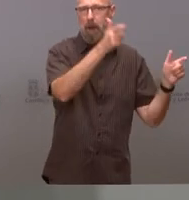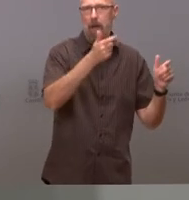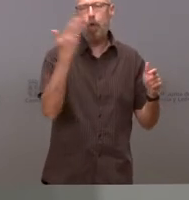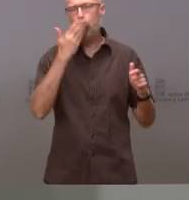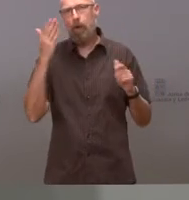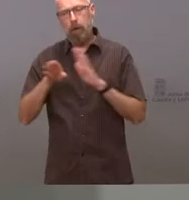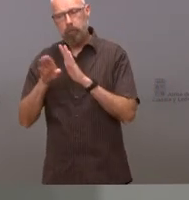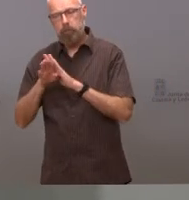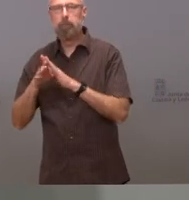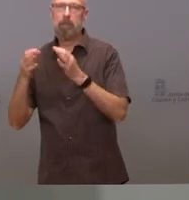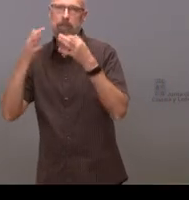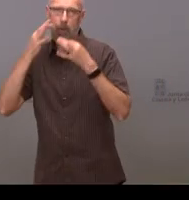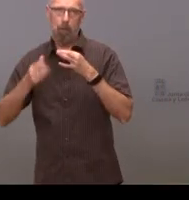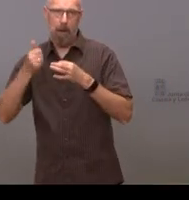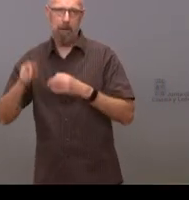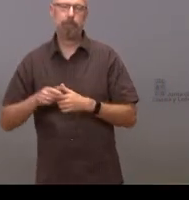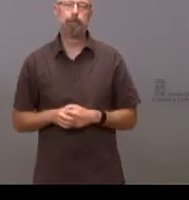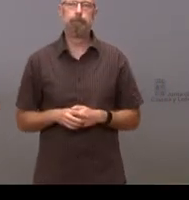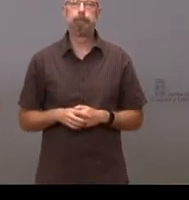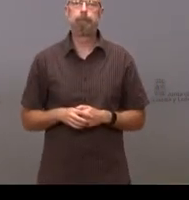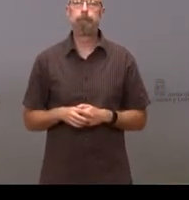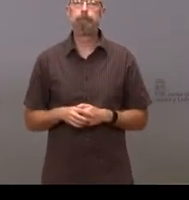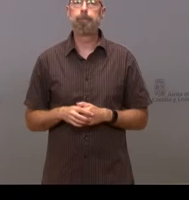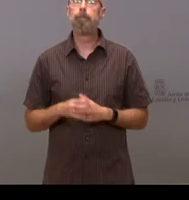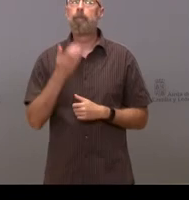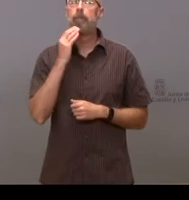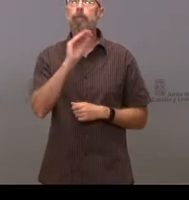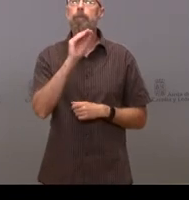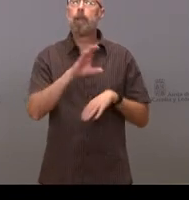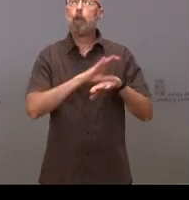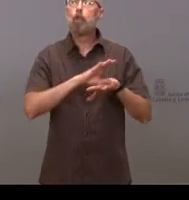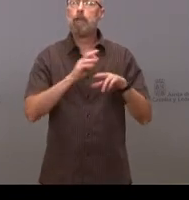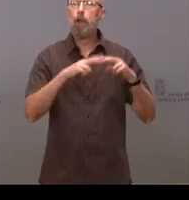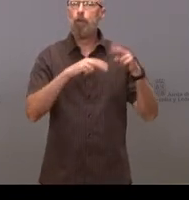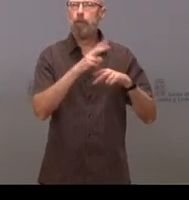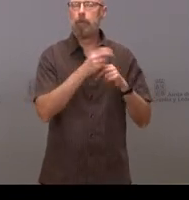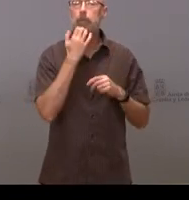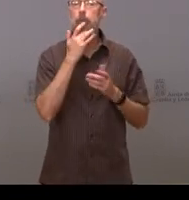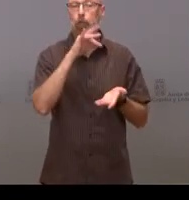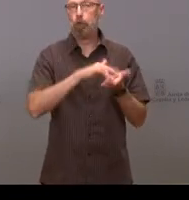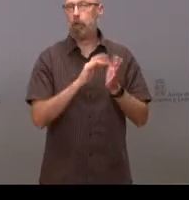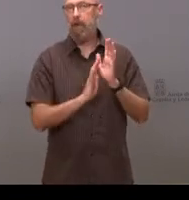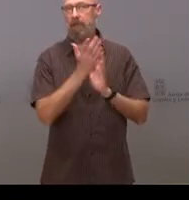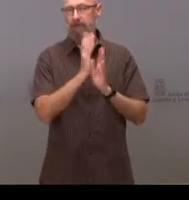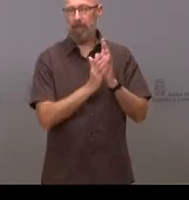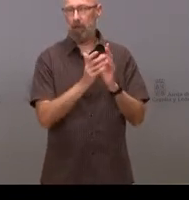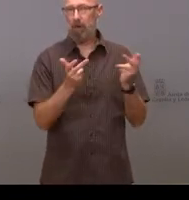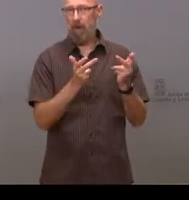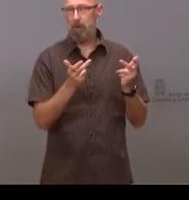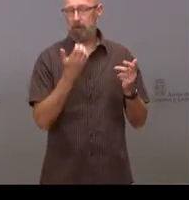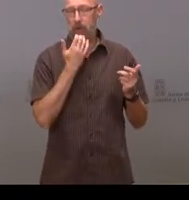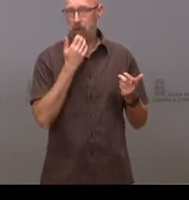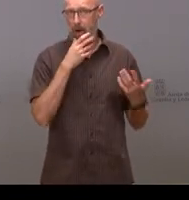mantenemos esta postura sí para el consejero de fomento siempre que hay un incendio grave como el que tenemos ahora